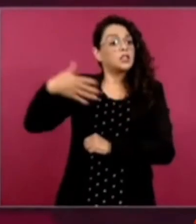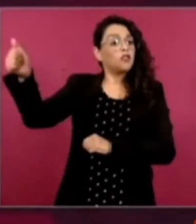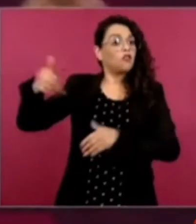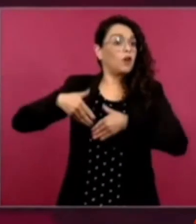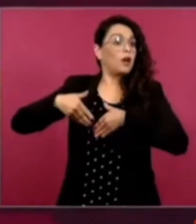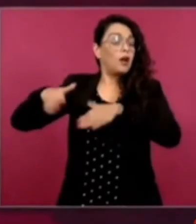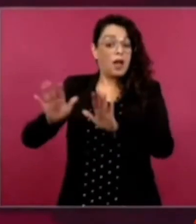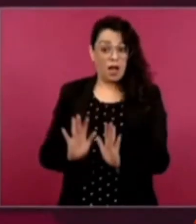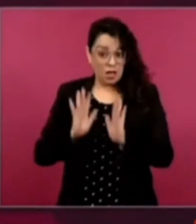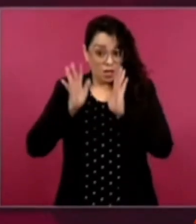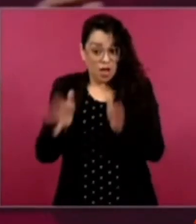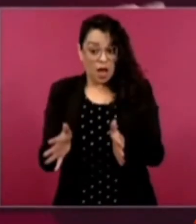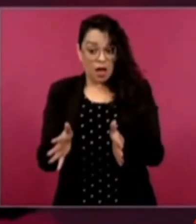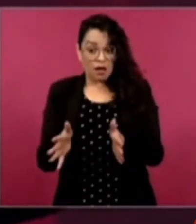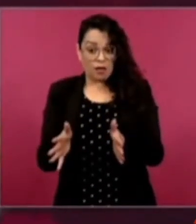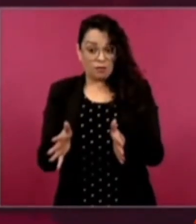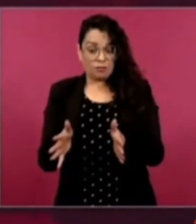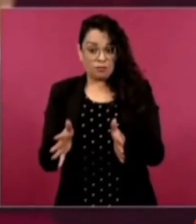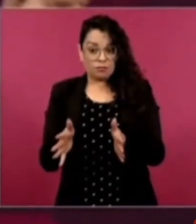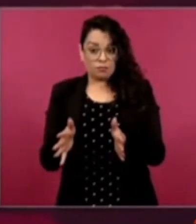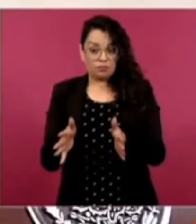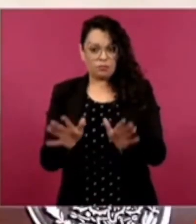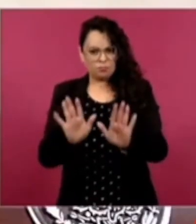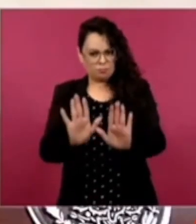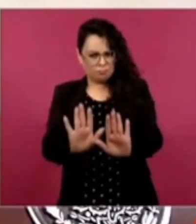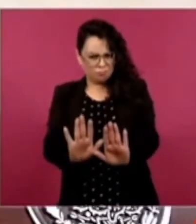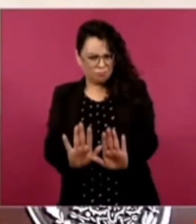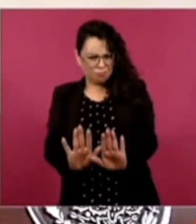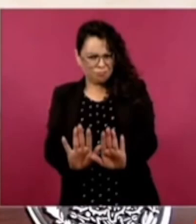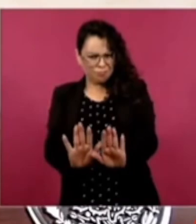ya, vamos a esperar.